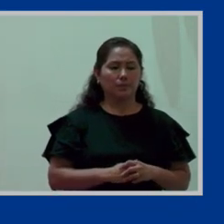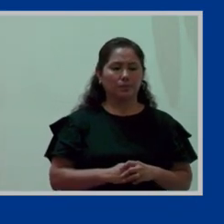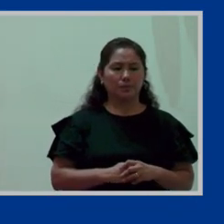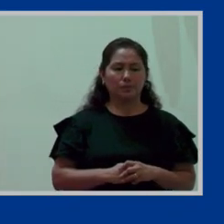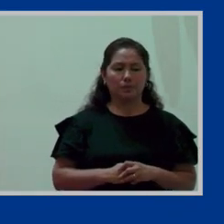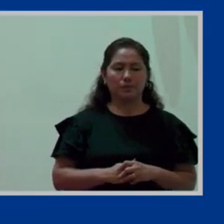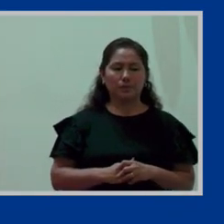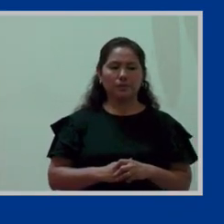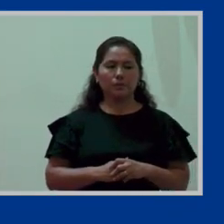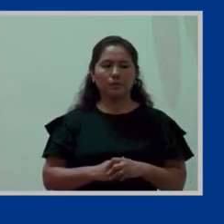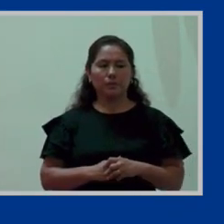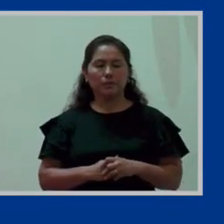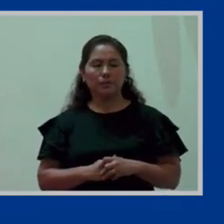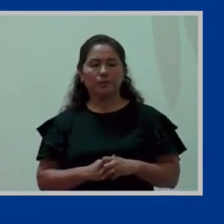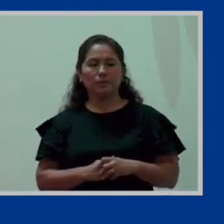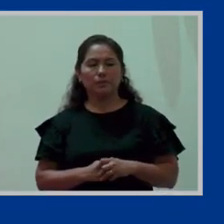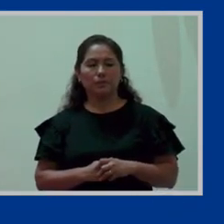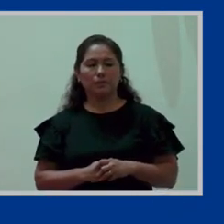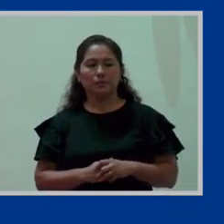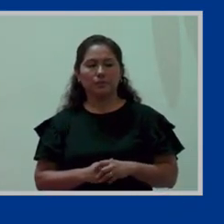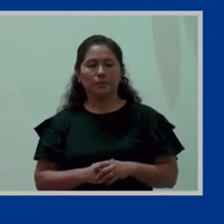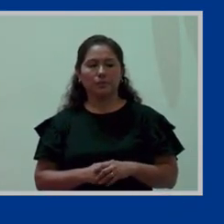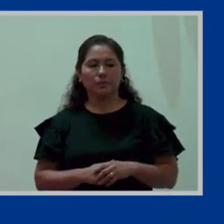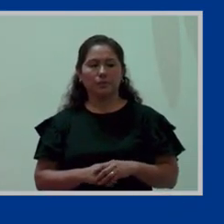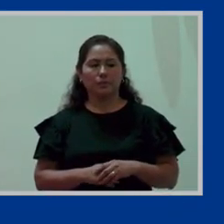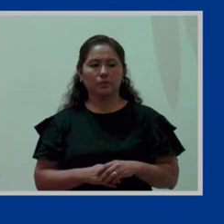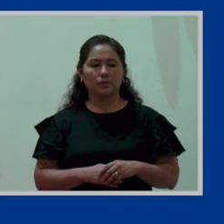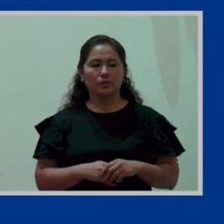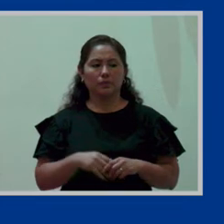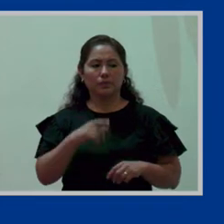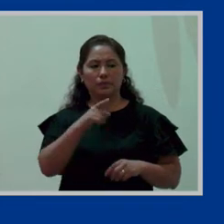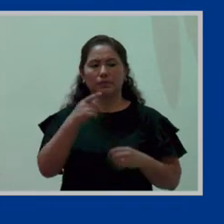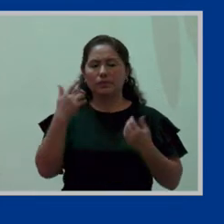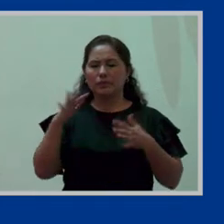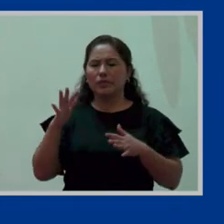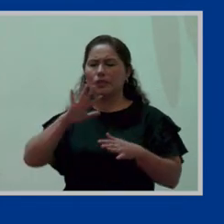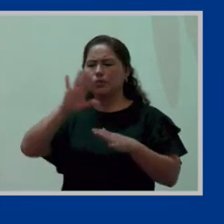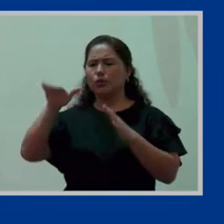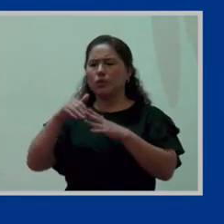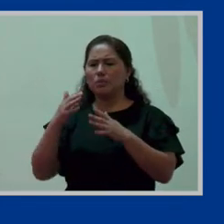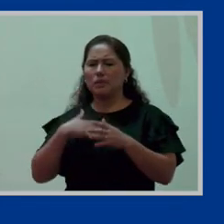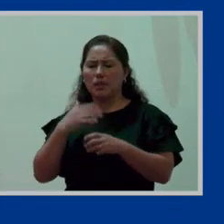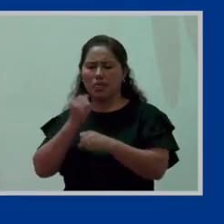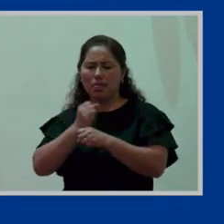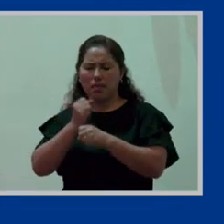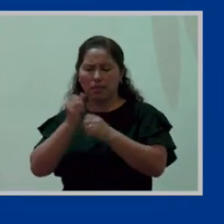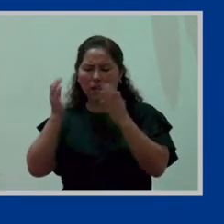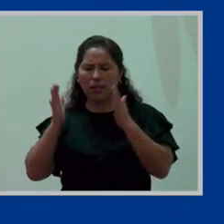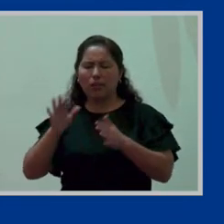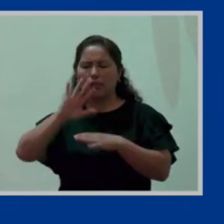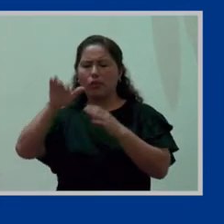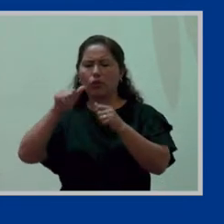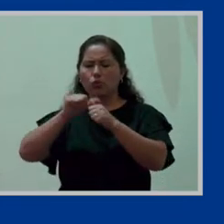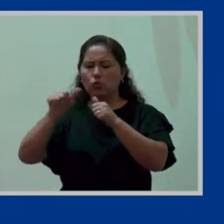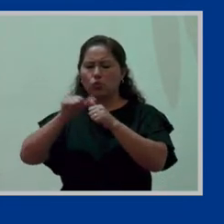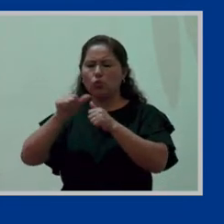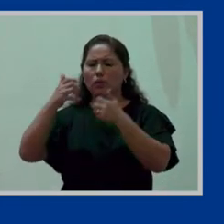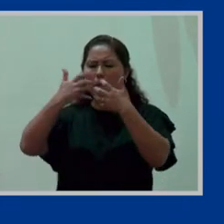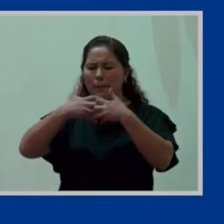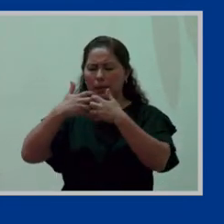favor si, si ya que todos mis trabajadores están en la misma planilla o en la misma empresa el mismo número ya